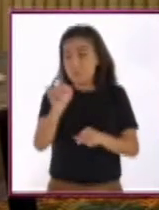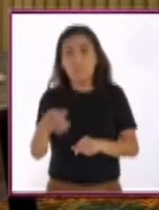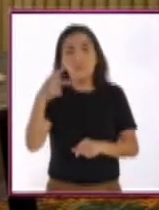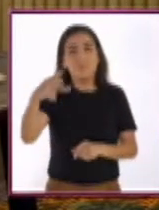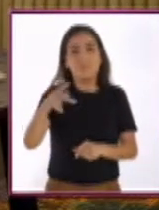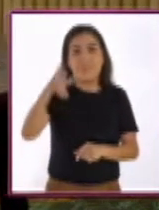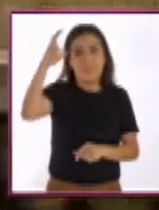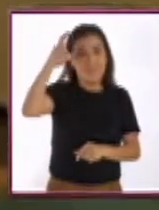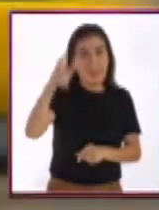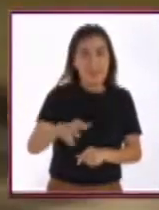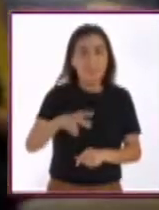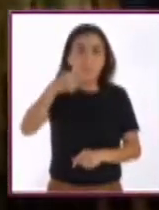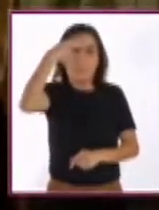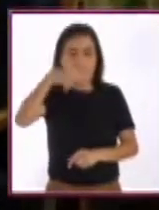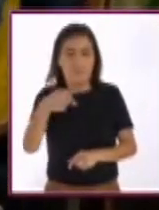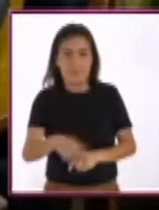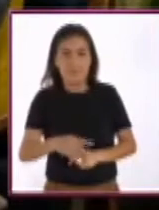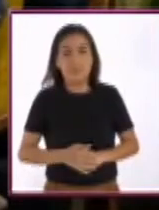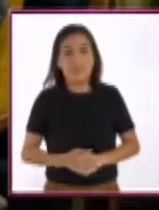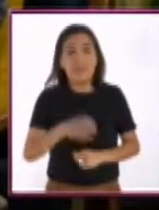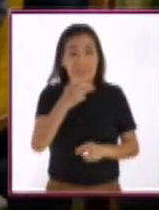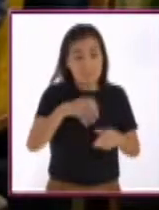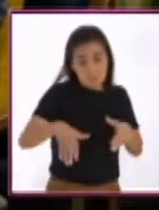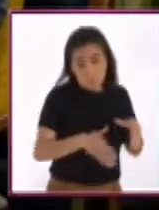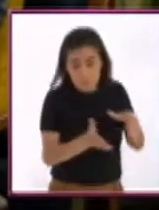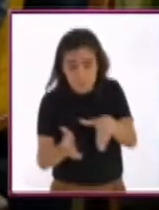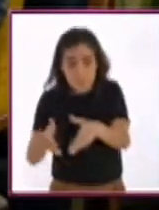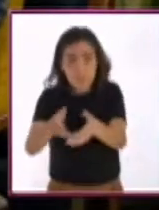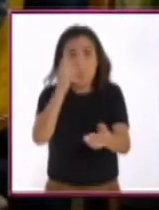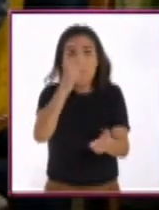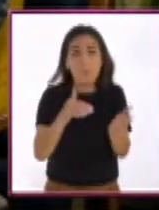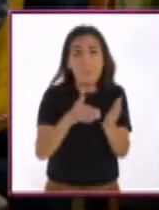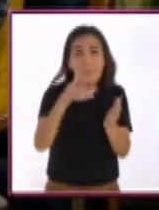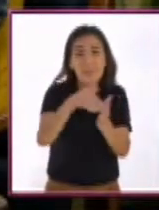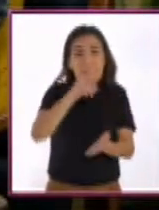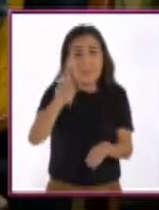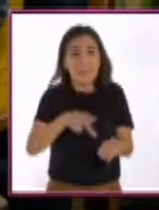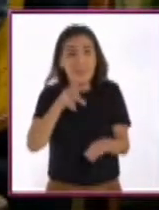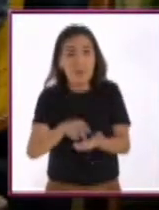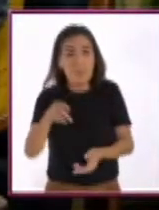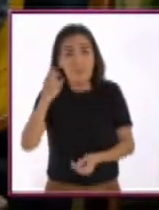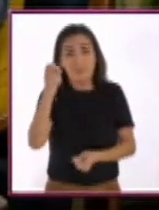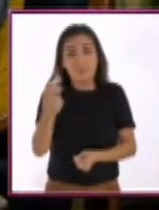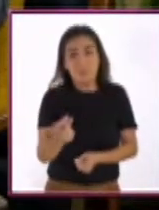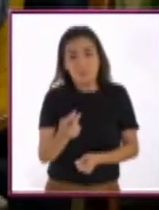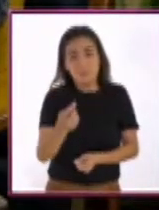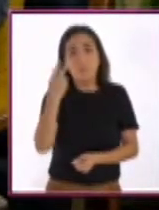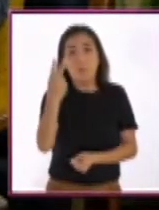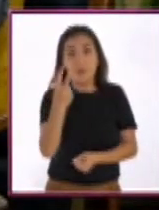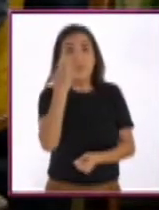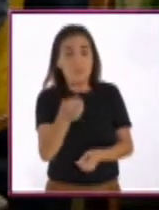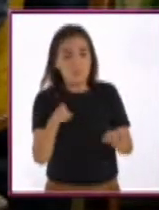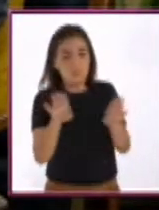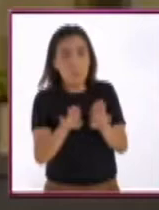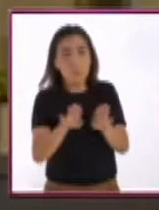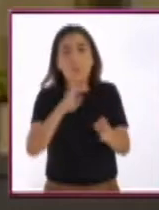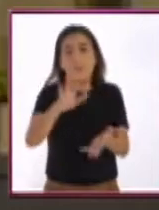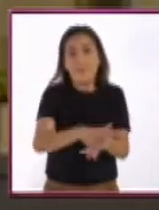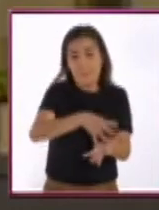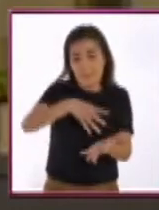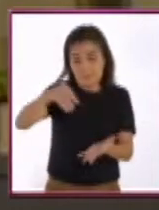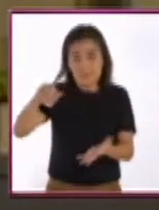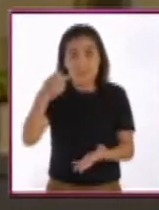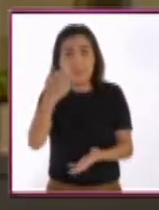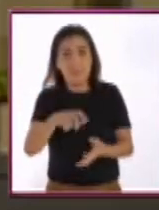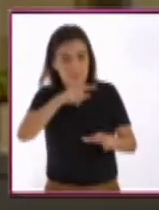Unidos hasta el estado de Hidalgo en México. Este corredor, que cubre casi un millón de kilómetros cuadrados, se divide en cuatro grandes